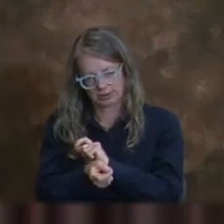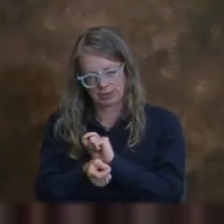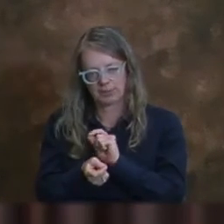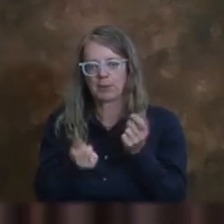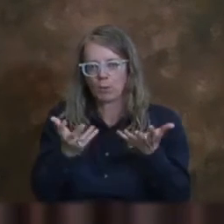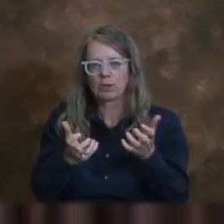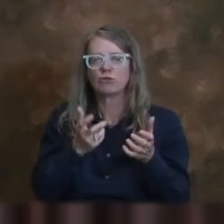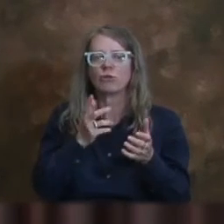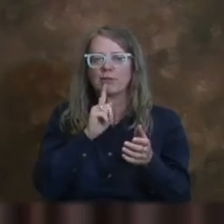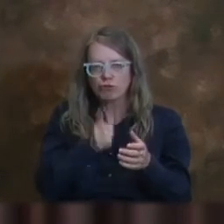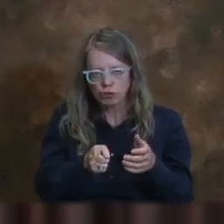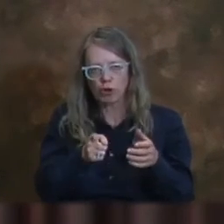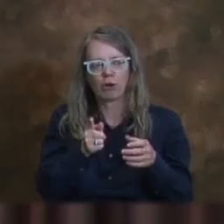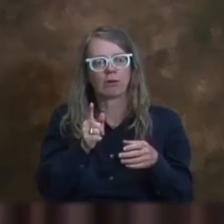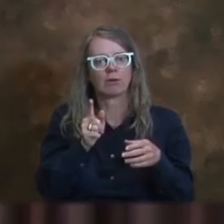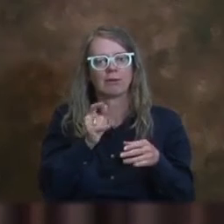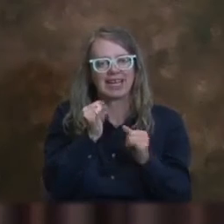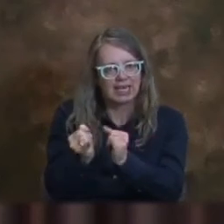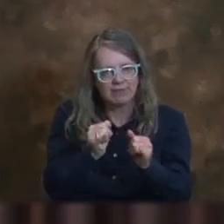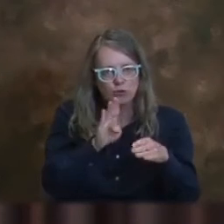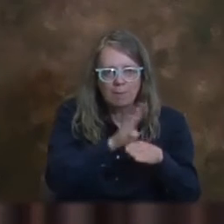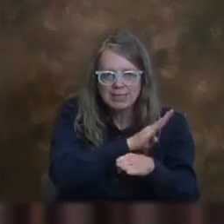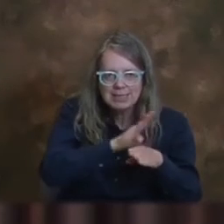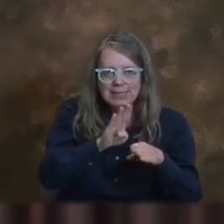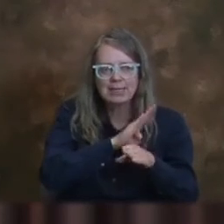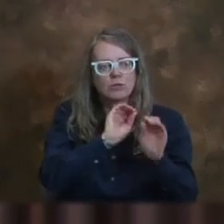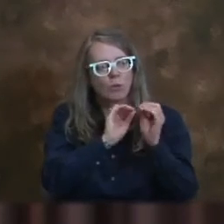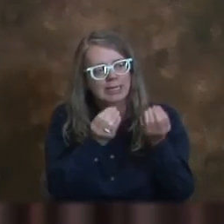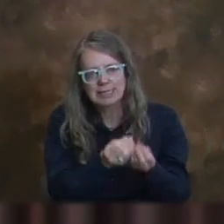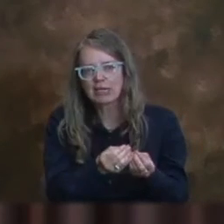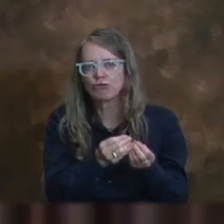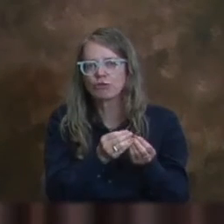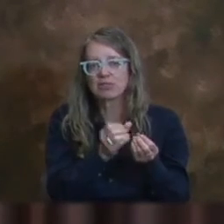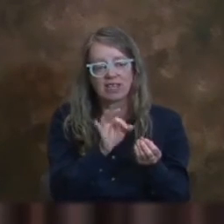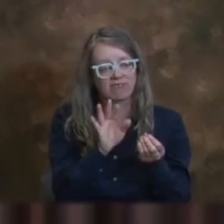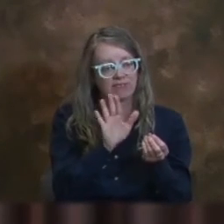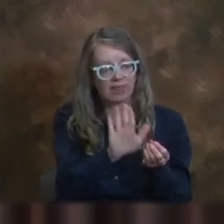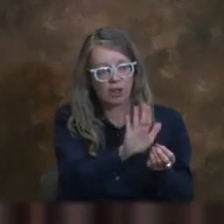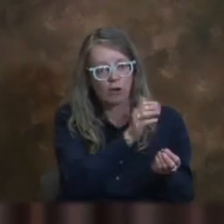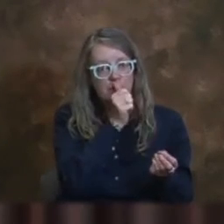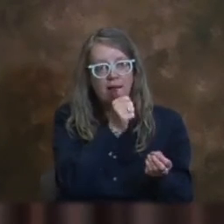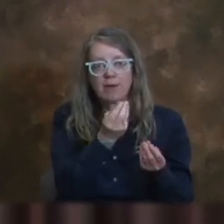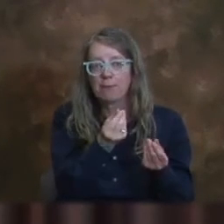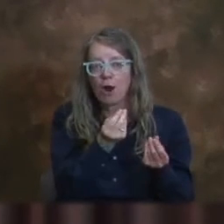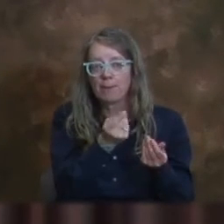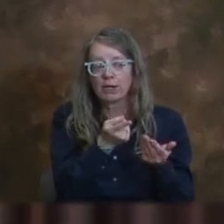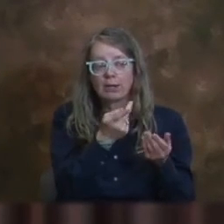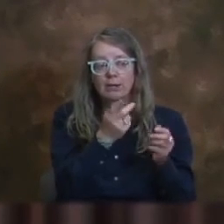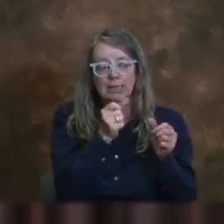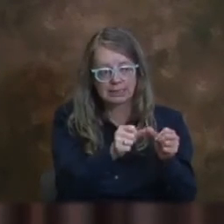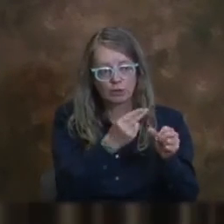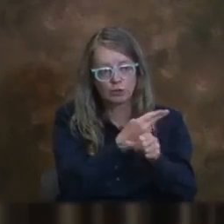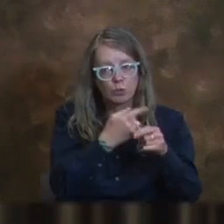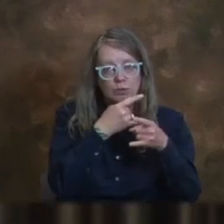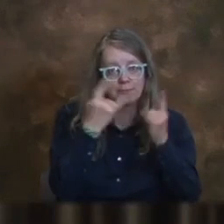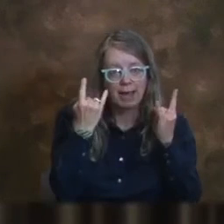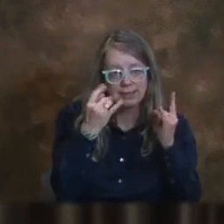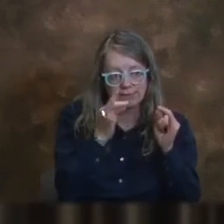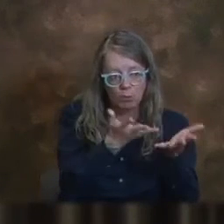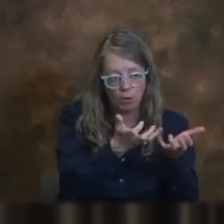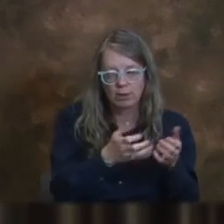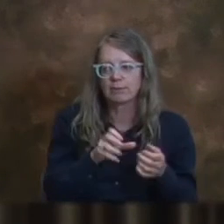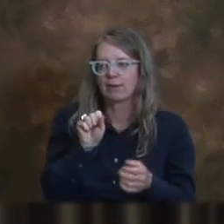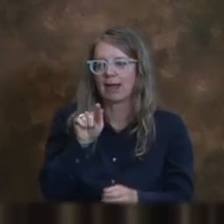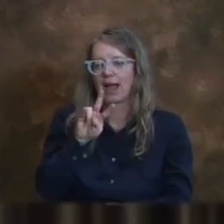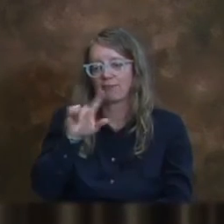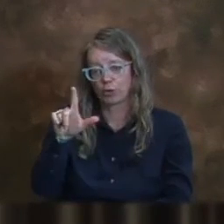como cualquier negocio individual puede continuar haciendo eso dentro de su propiedad privada. Agregaría eso, pero no solo